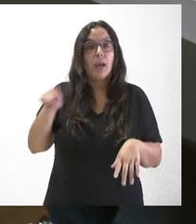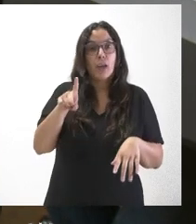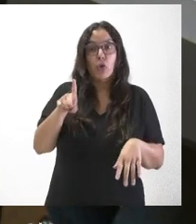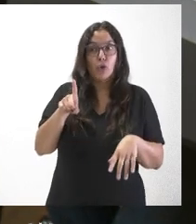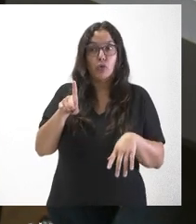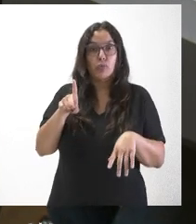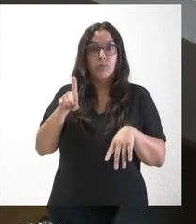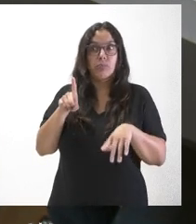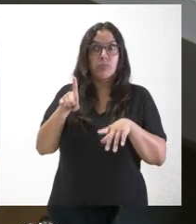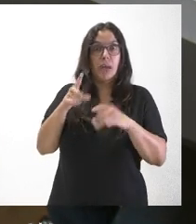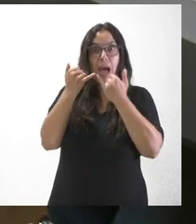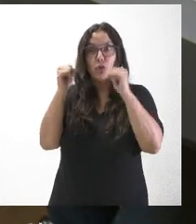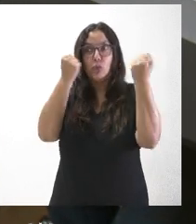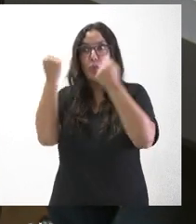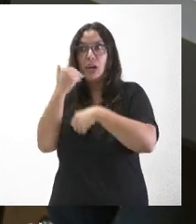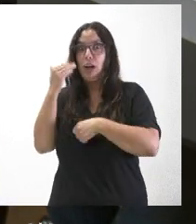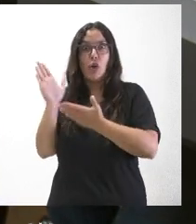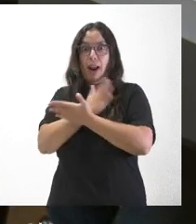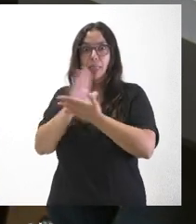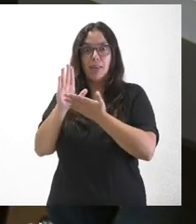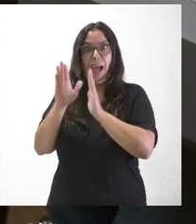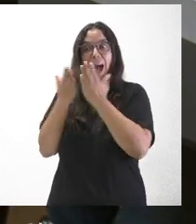vacías, entre ellos el vicepresidente?